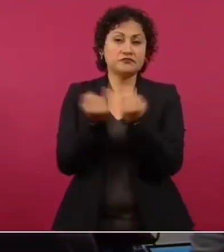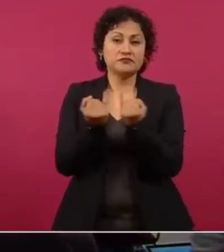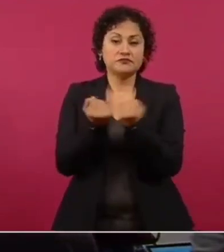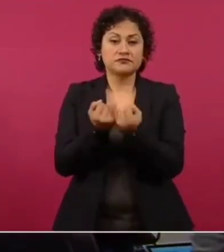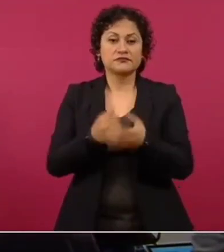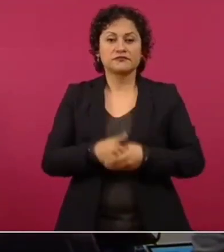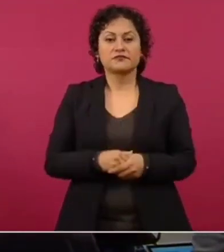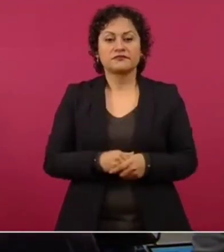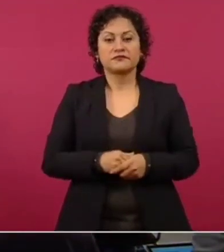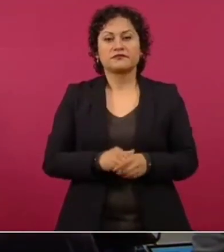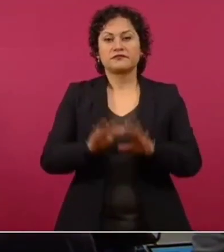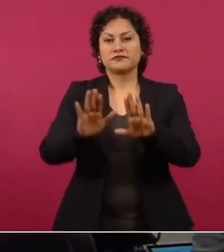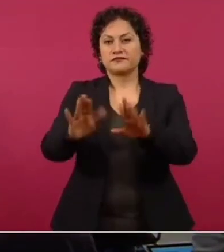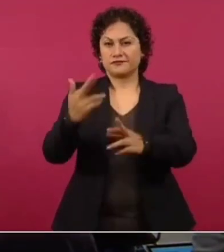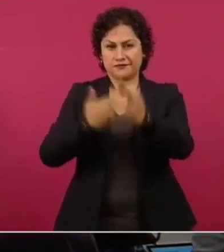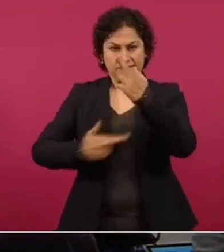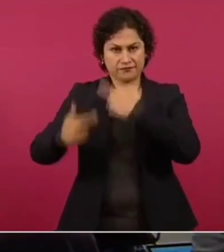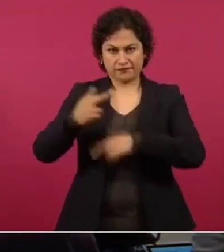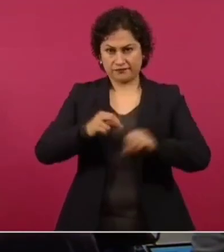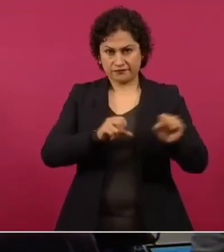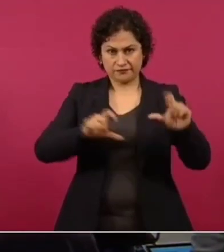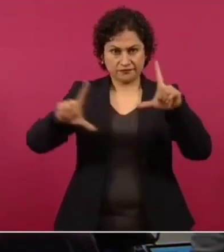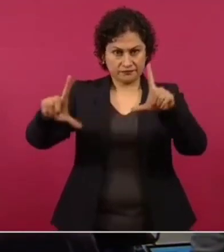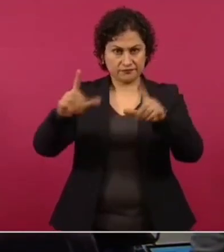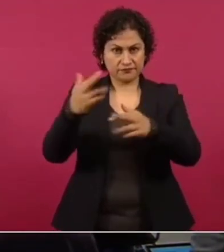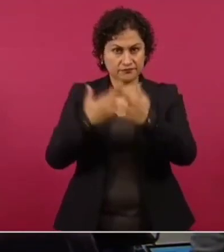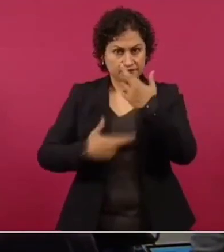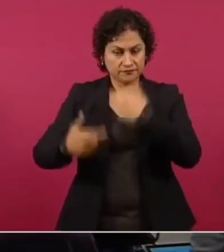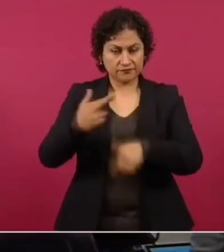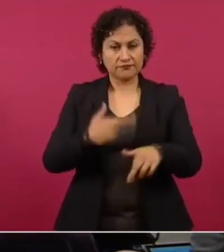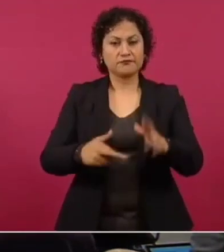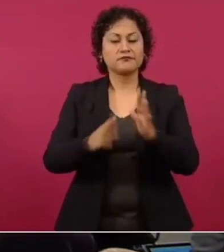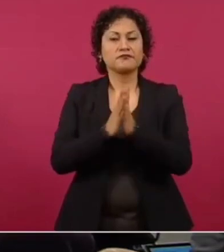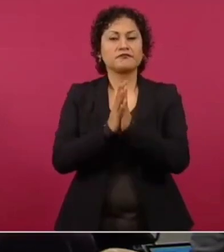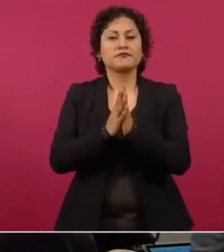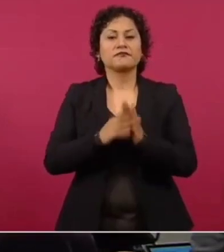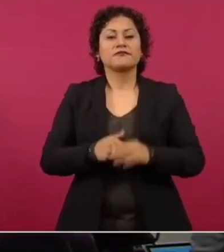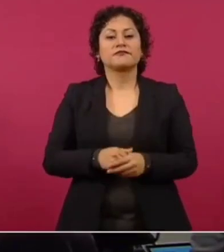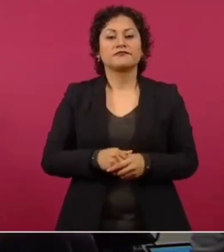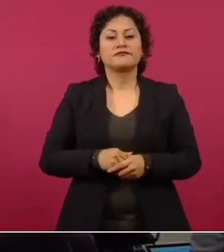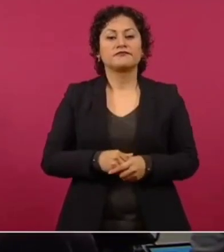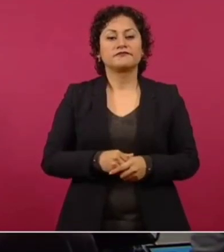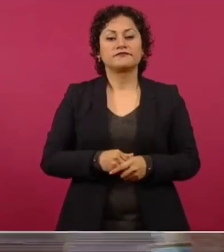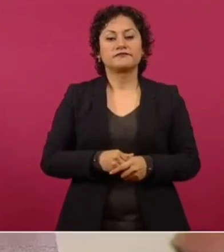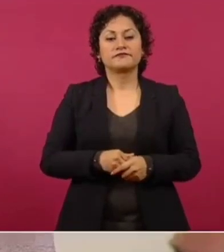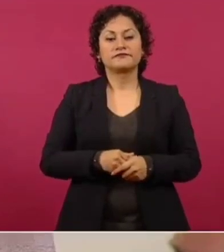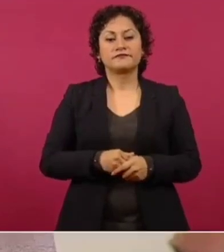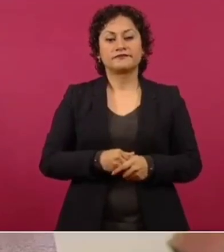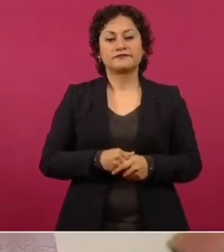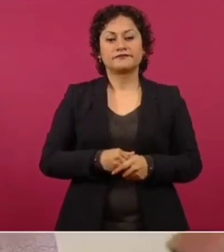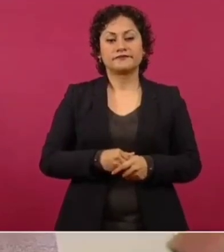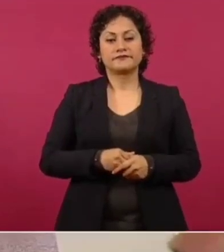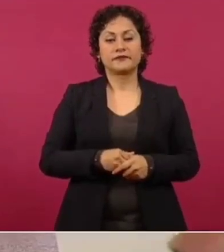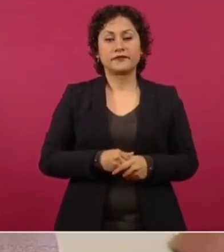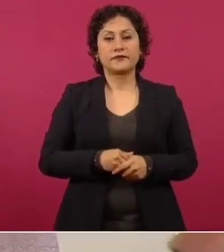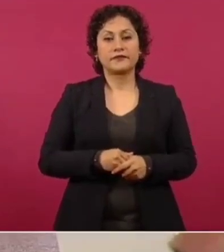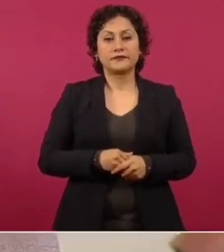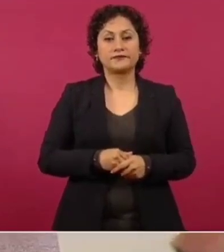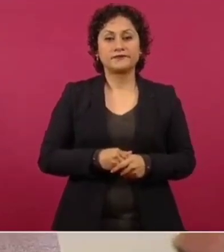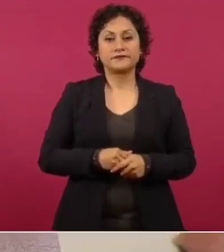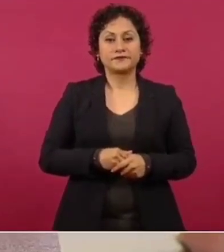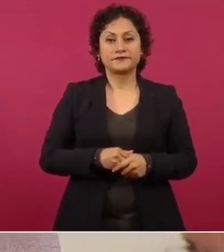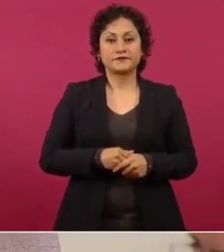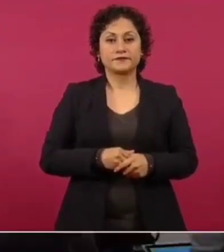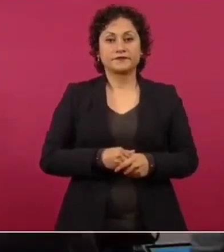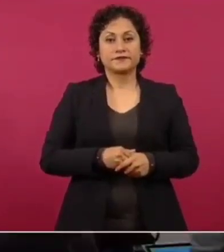No, pero déjame el… regresa, regresame el Reforma.